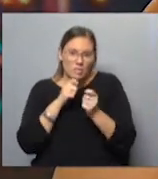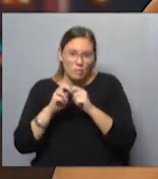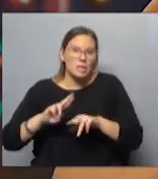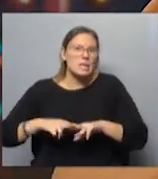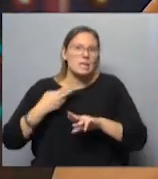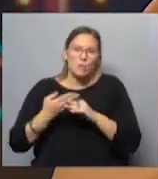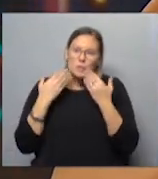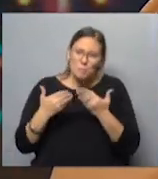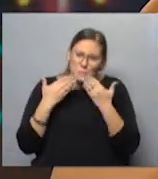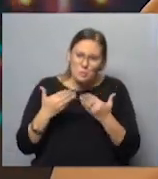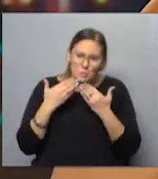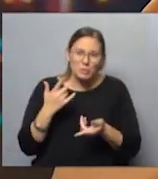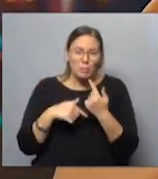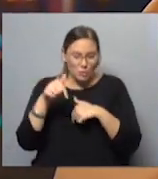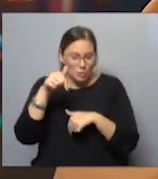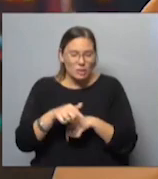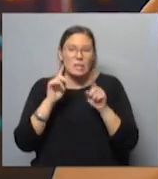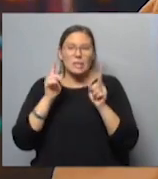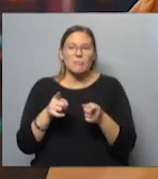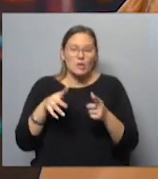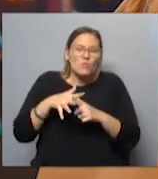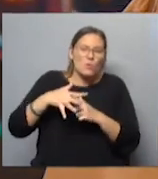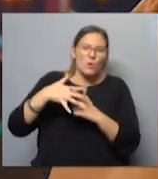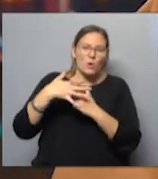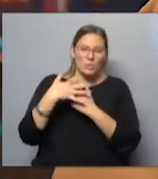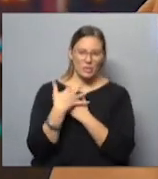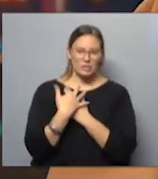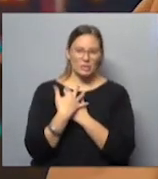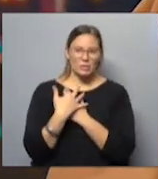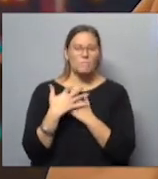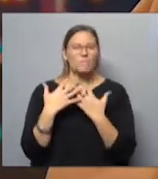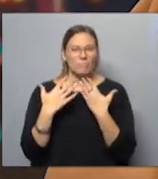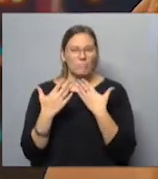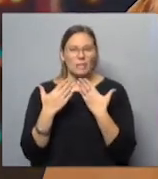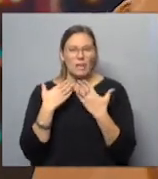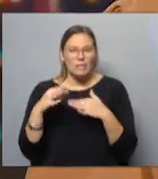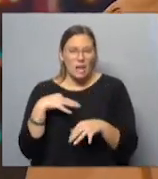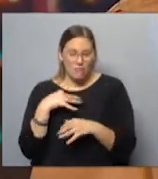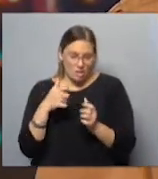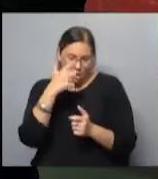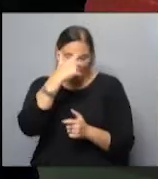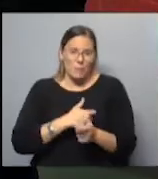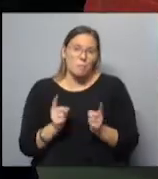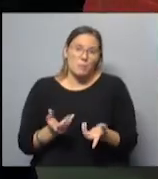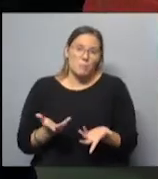repiten las preguntas, pero en este caso además tiene un contexto que estamos hablando de la vida de uno, ¿no?